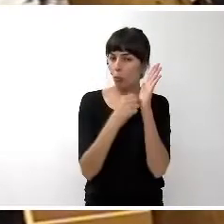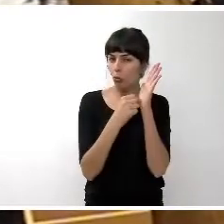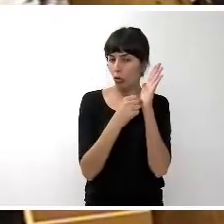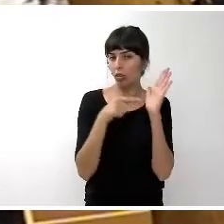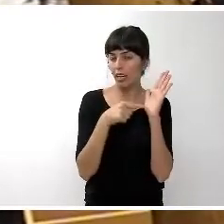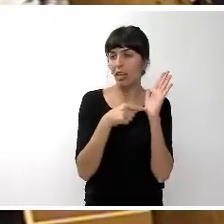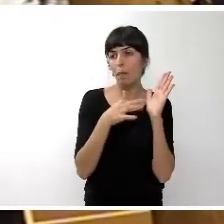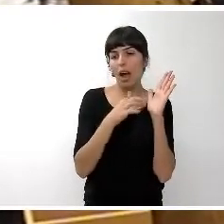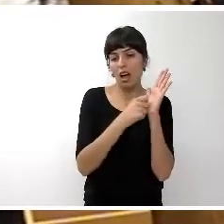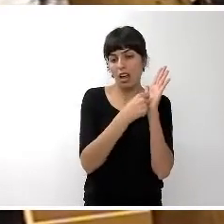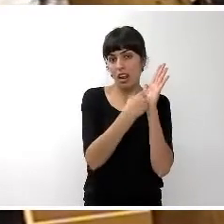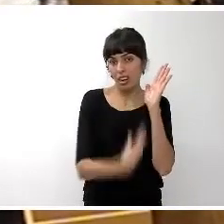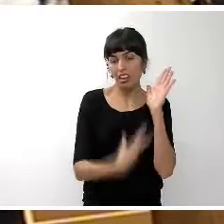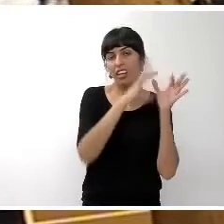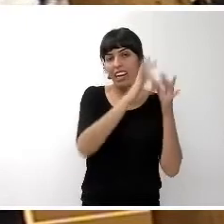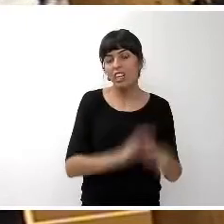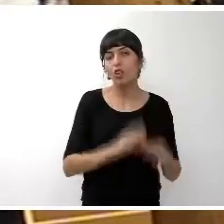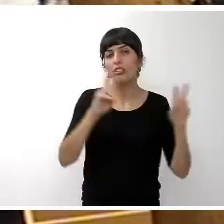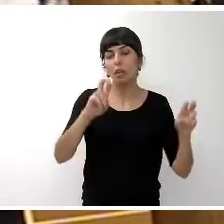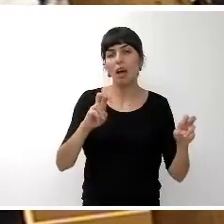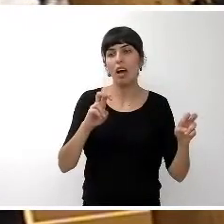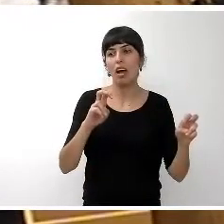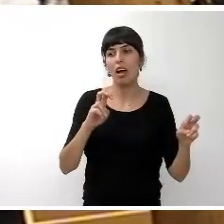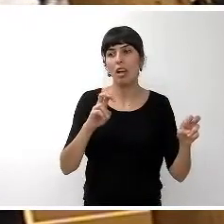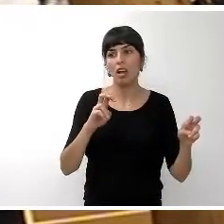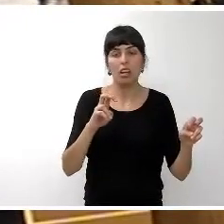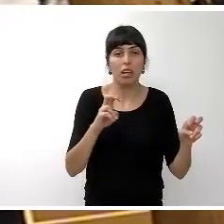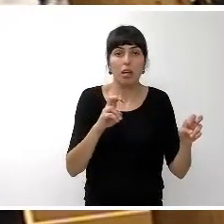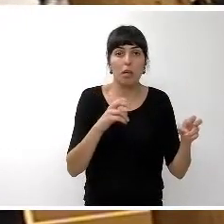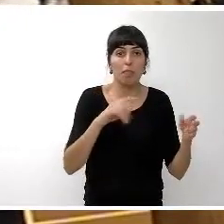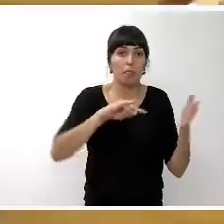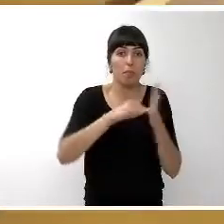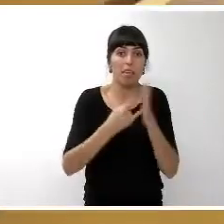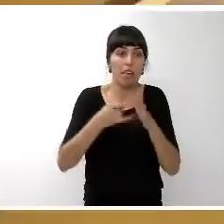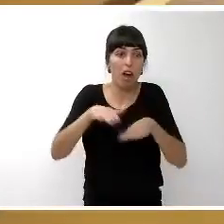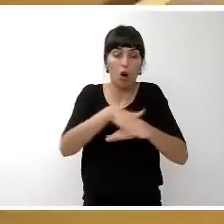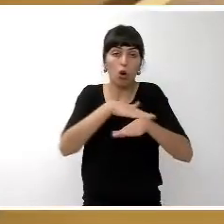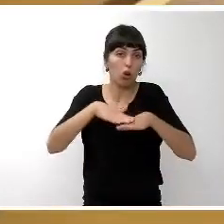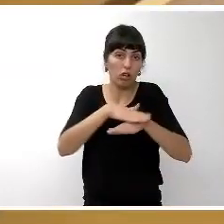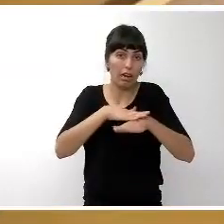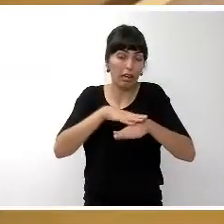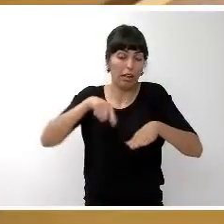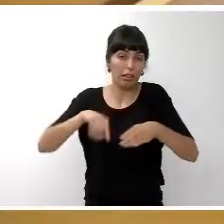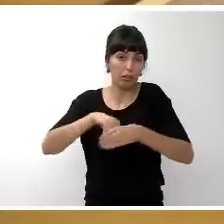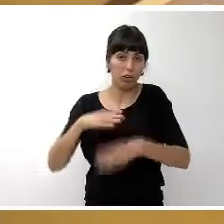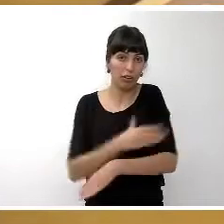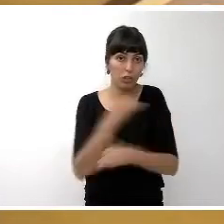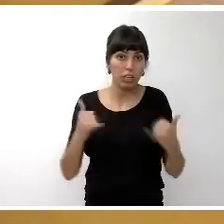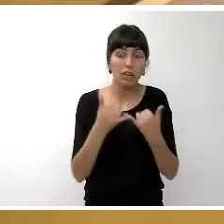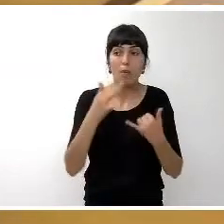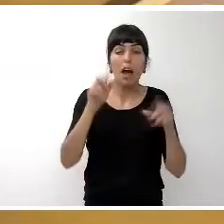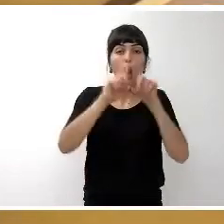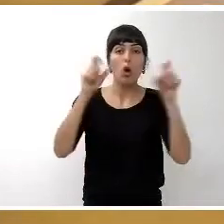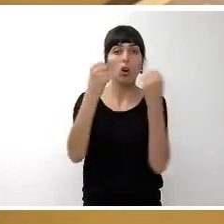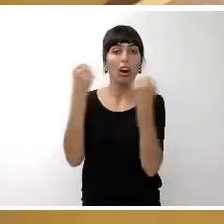referencia a plantillas orgánicas, tanto de esta propia Administración como de los órganos o de los organismos autónomos del